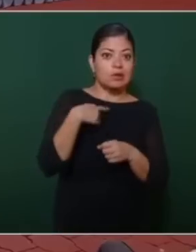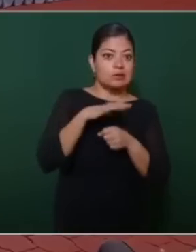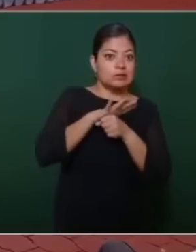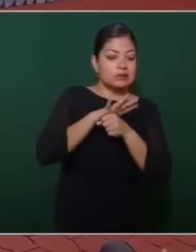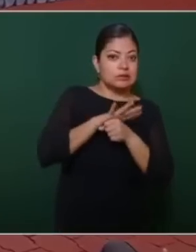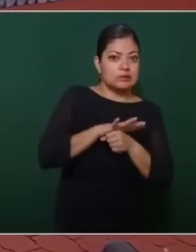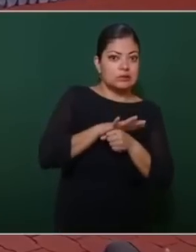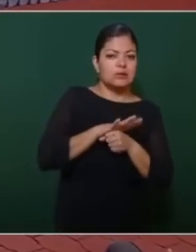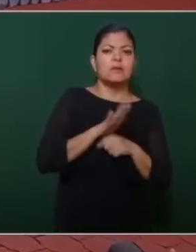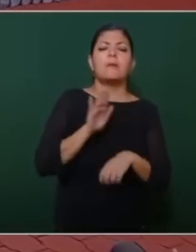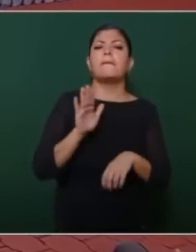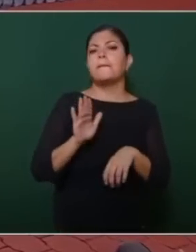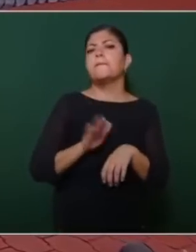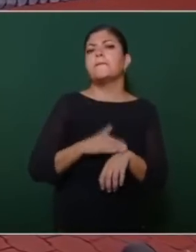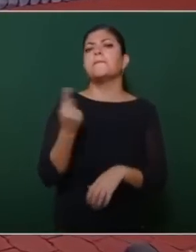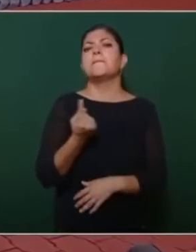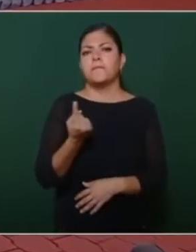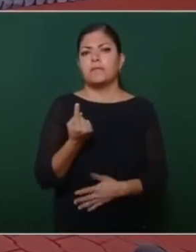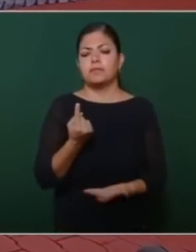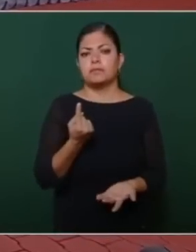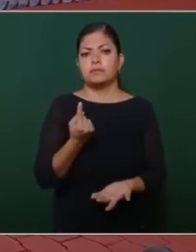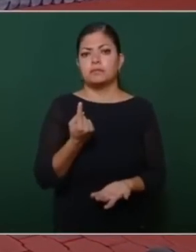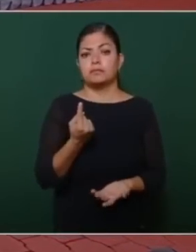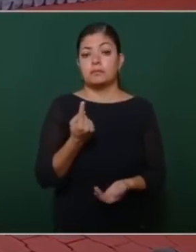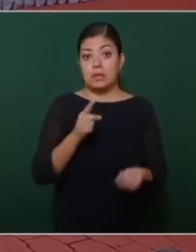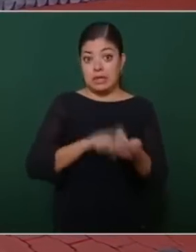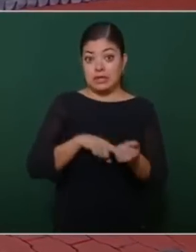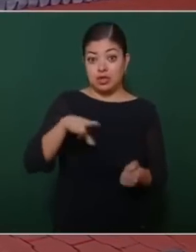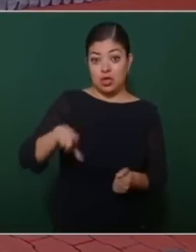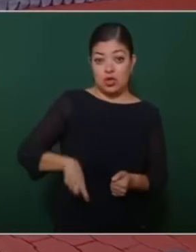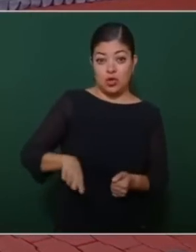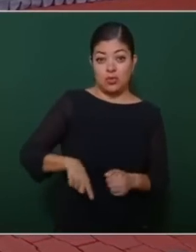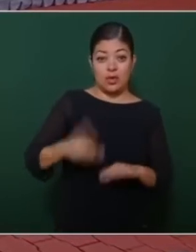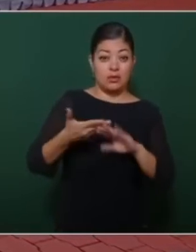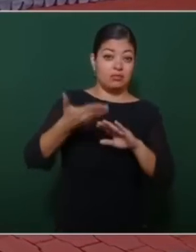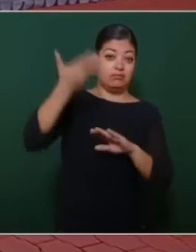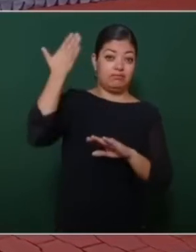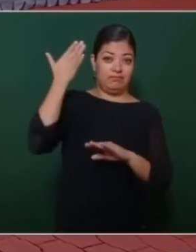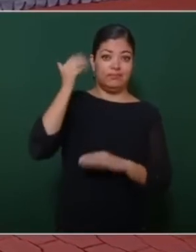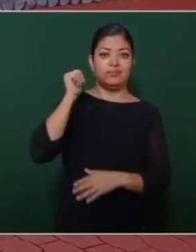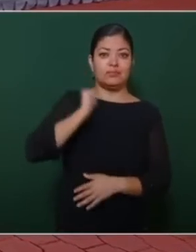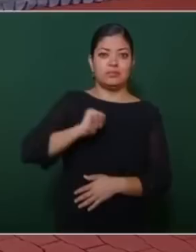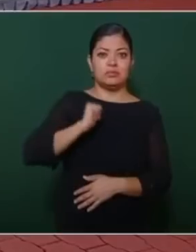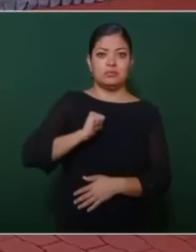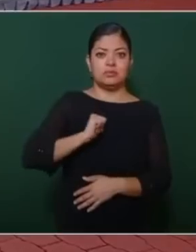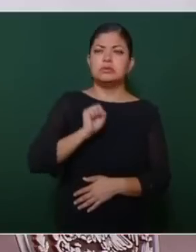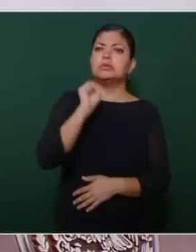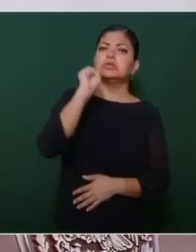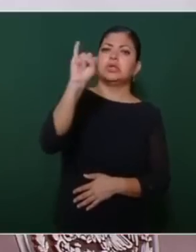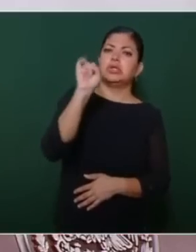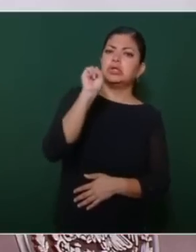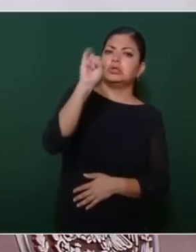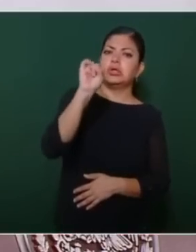porque ya los gobiernos neoliberales ya habían aceptado en todos los acuerdos